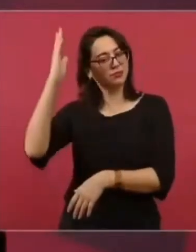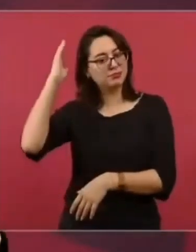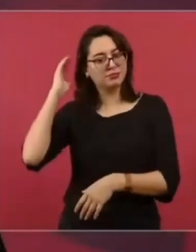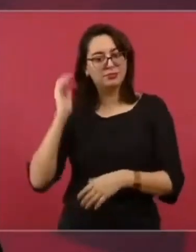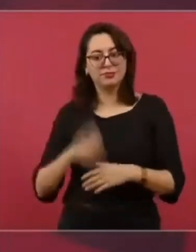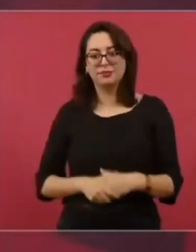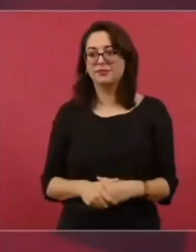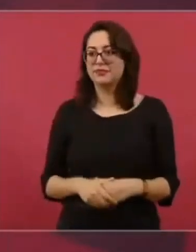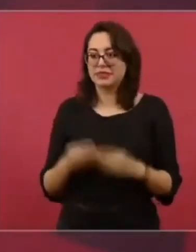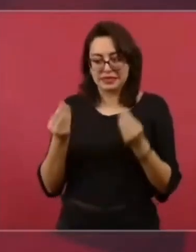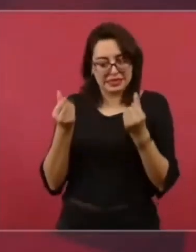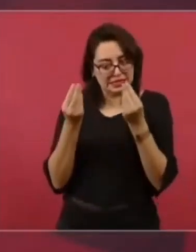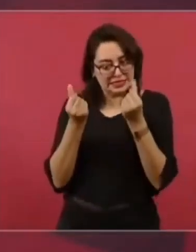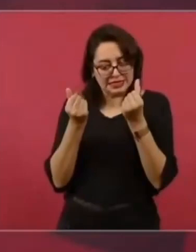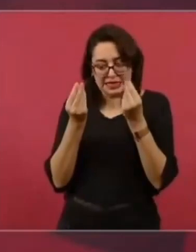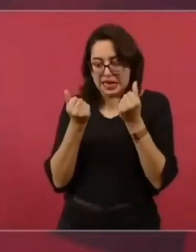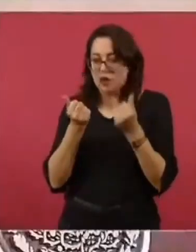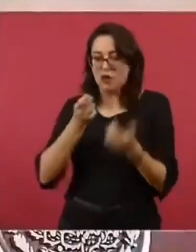¿Puro dinero?